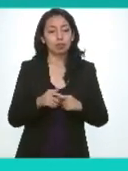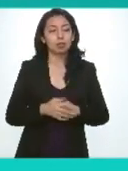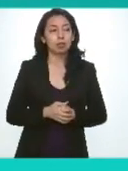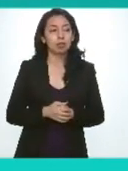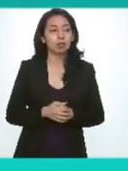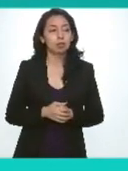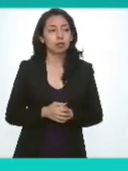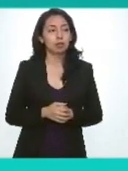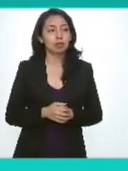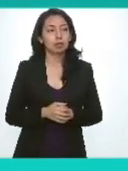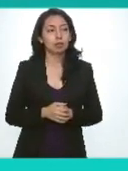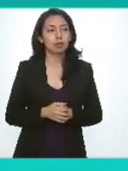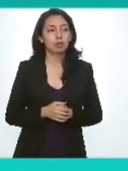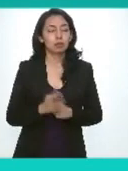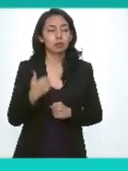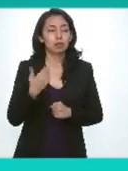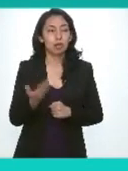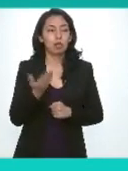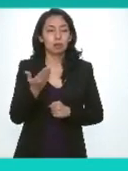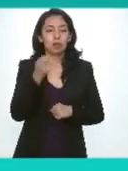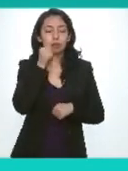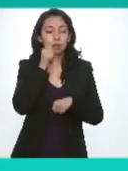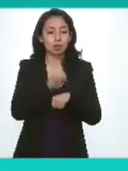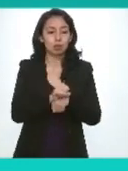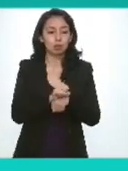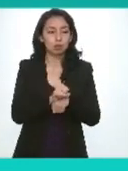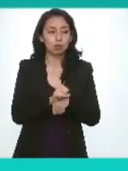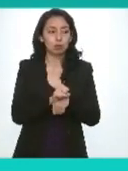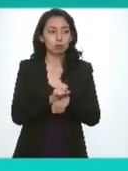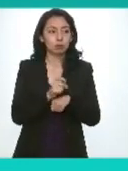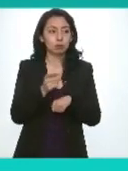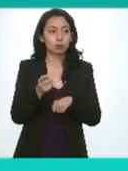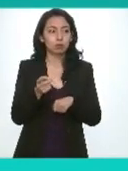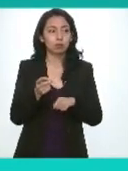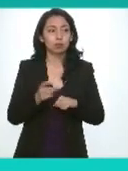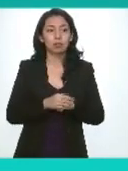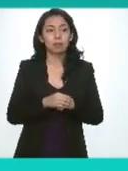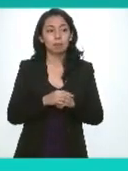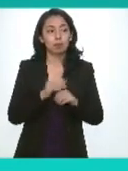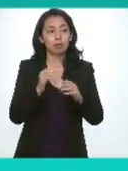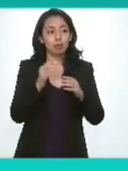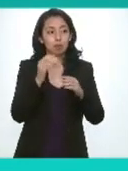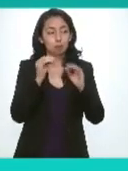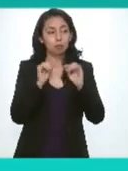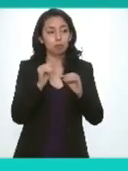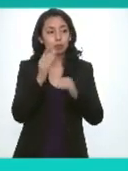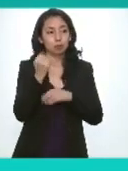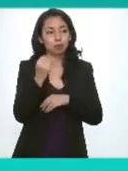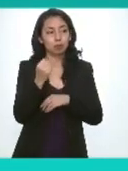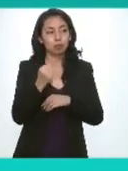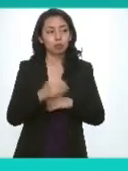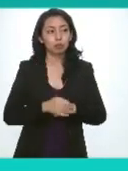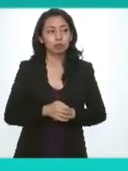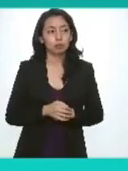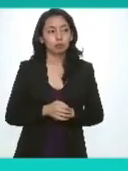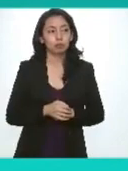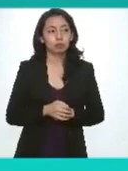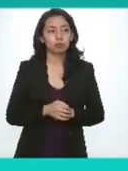desarrollo de nuestra sesión le pido secretario su amable intervención para el desahogo del punto nueve del orden del día